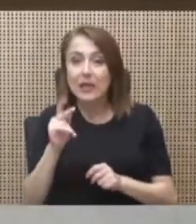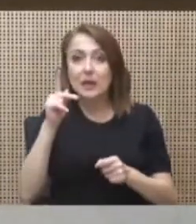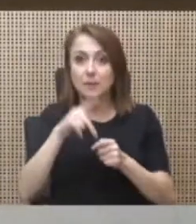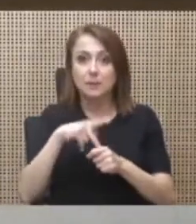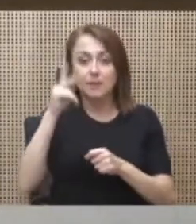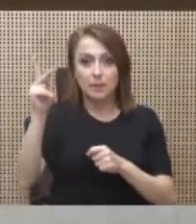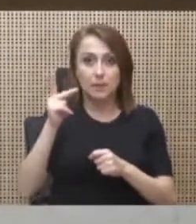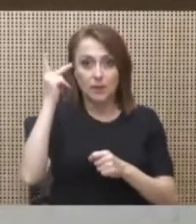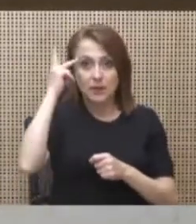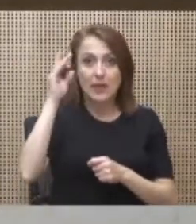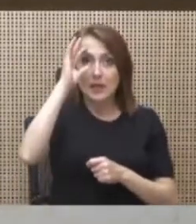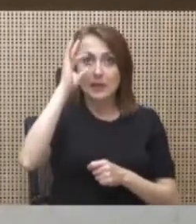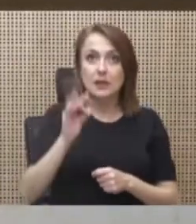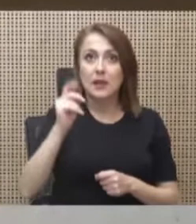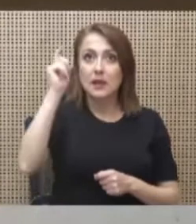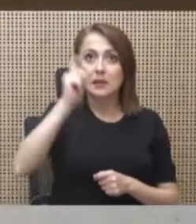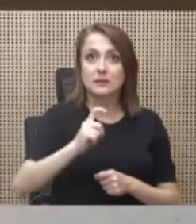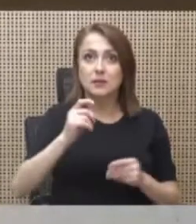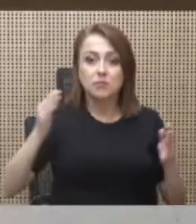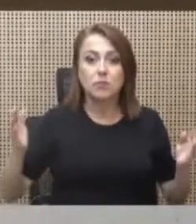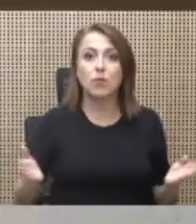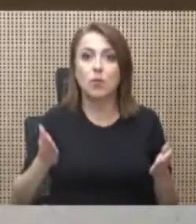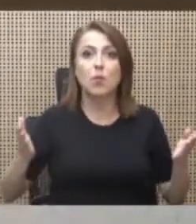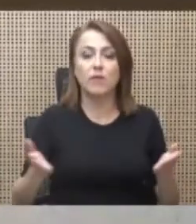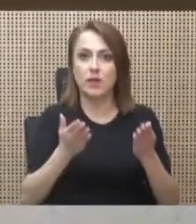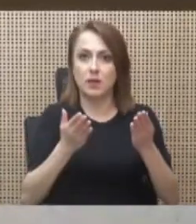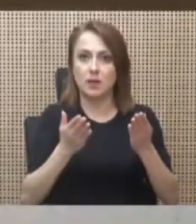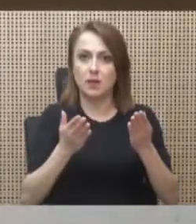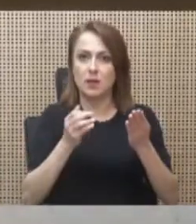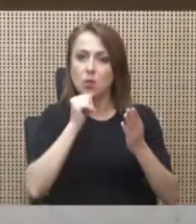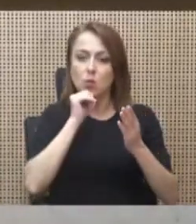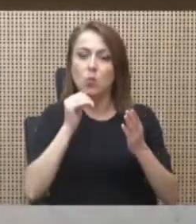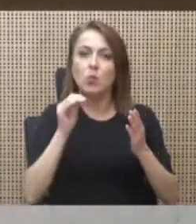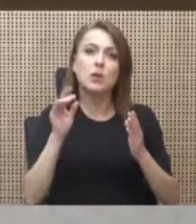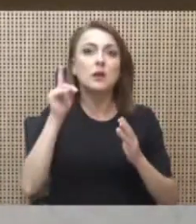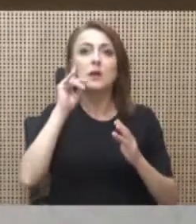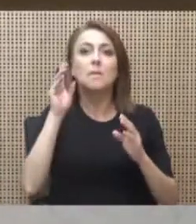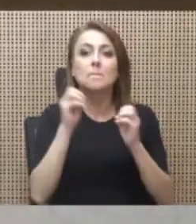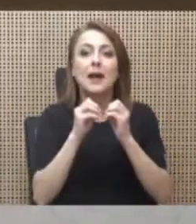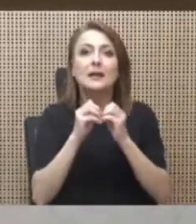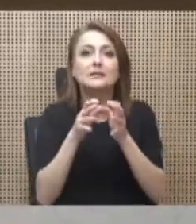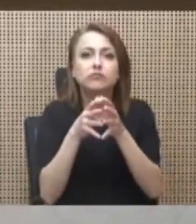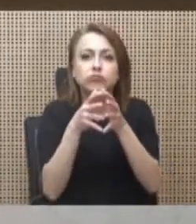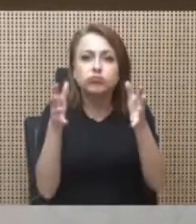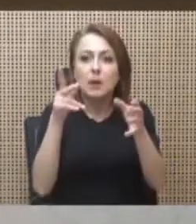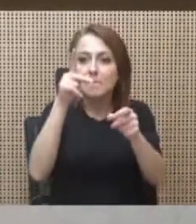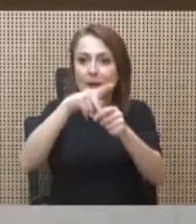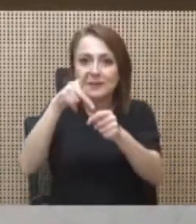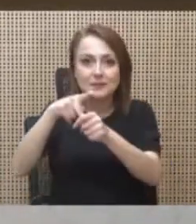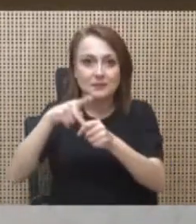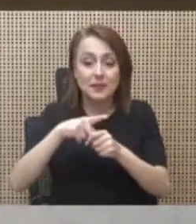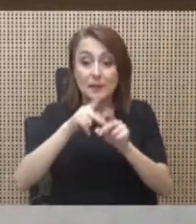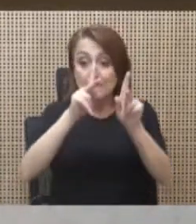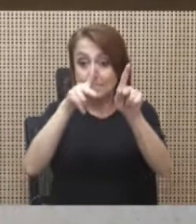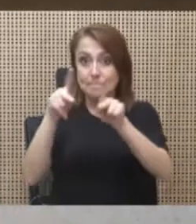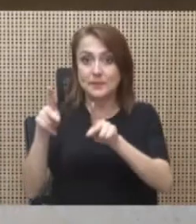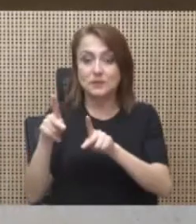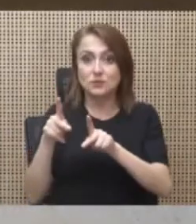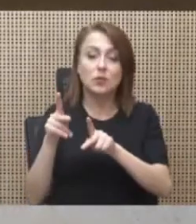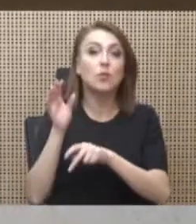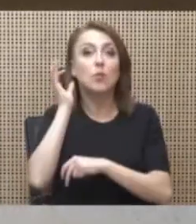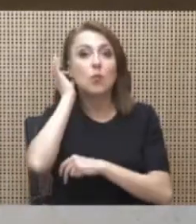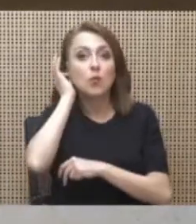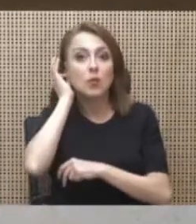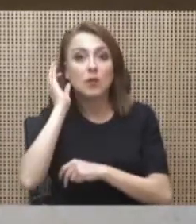política y creen en la necesidad de promover un Estado con una participación más amplia, particularmente de mujeres